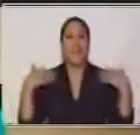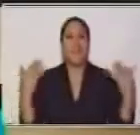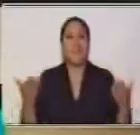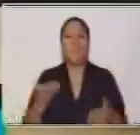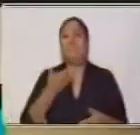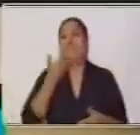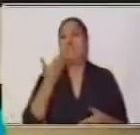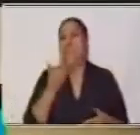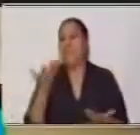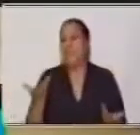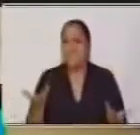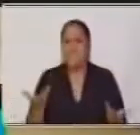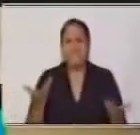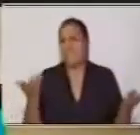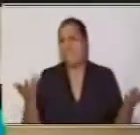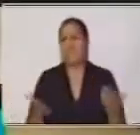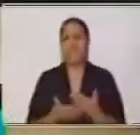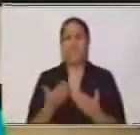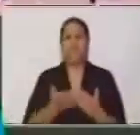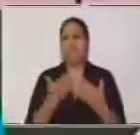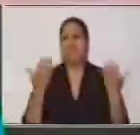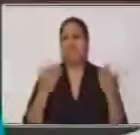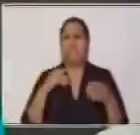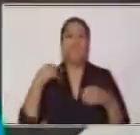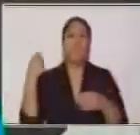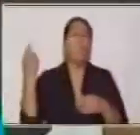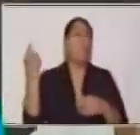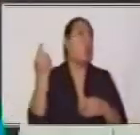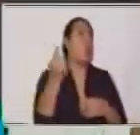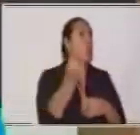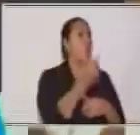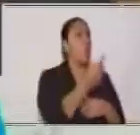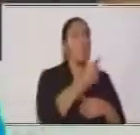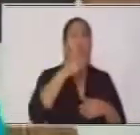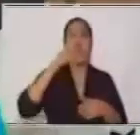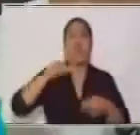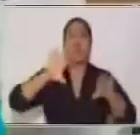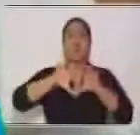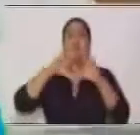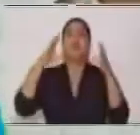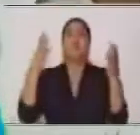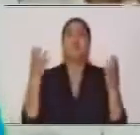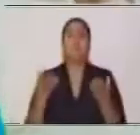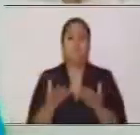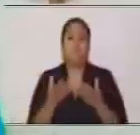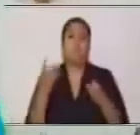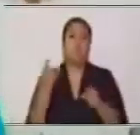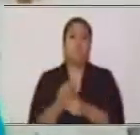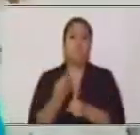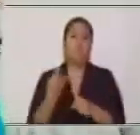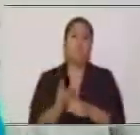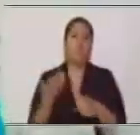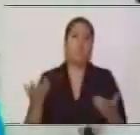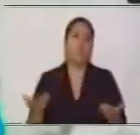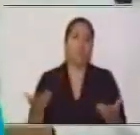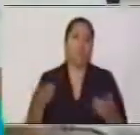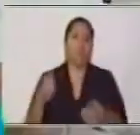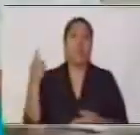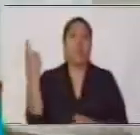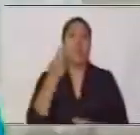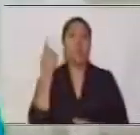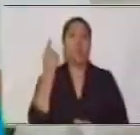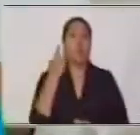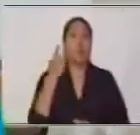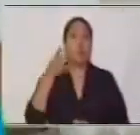sencillo y alrededor del cual se mueve todo lo que gira en este mundo. De manera que es importante dominar los